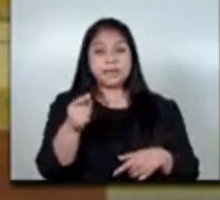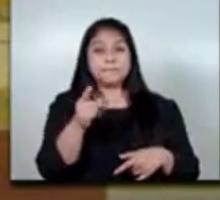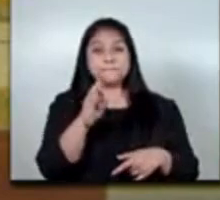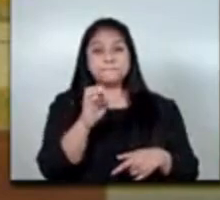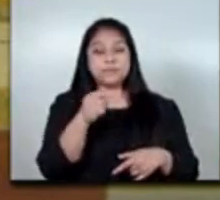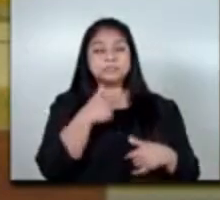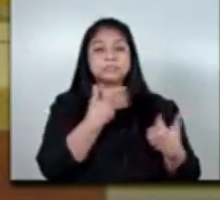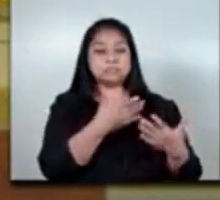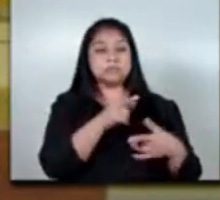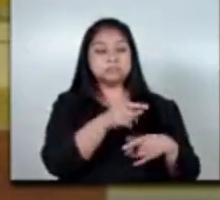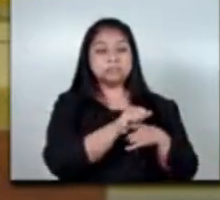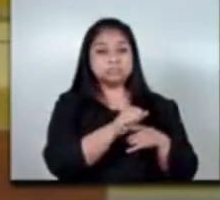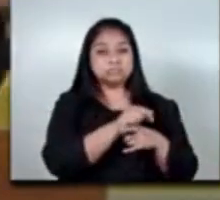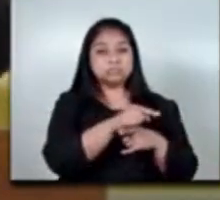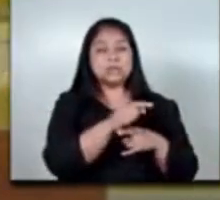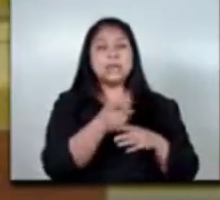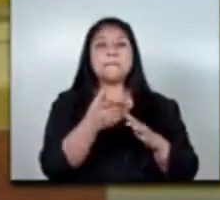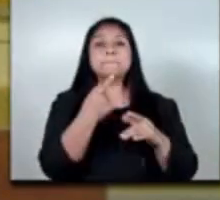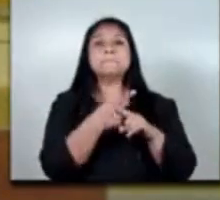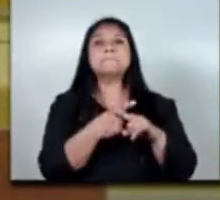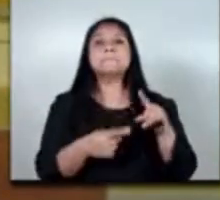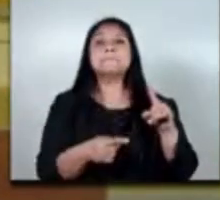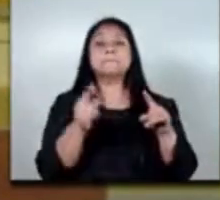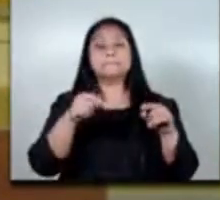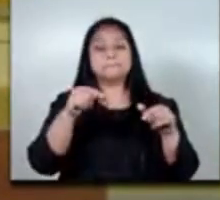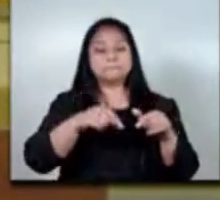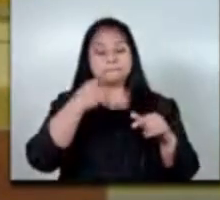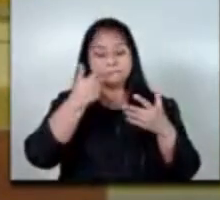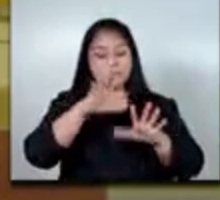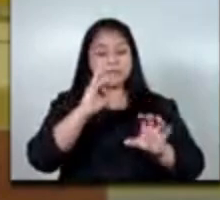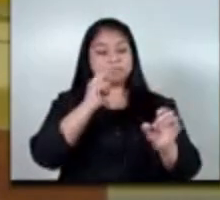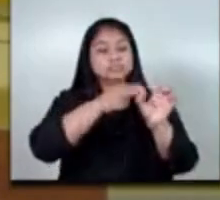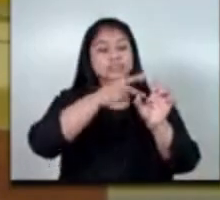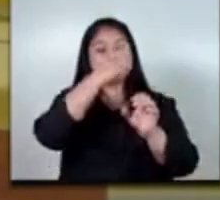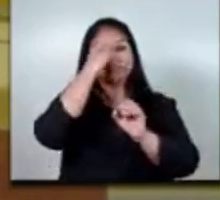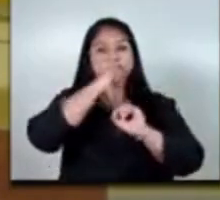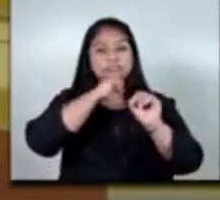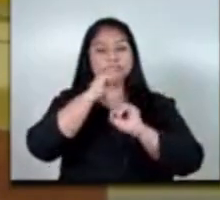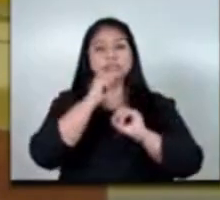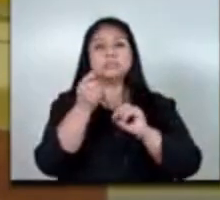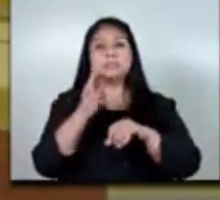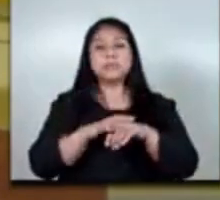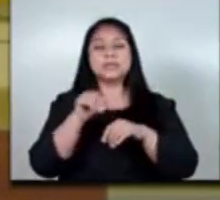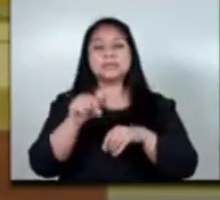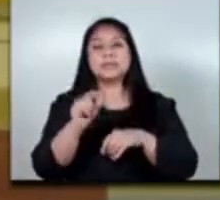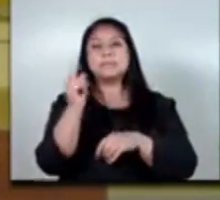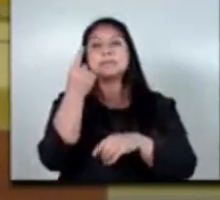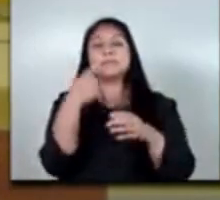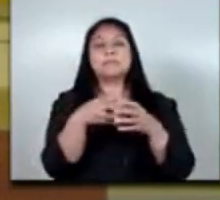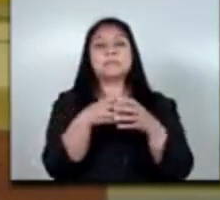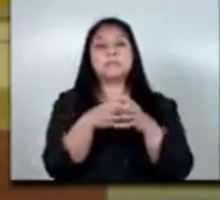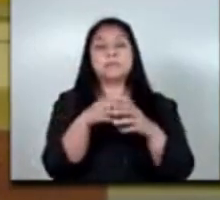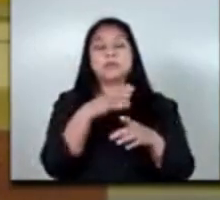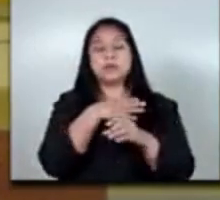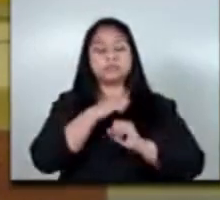fueron preparados más de la mitad tienen el día de hoy trabajo más de la mitad de ese primer grupo tiene trabajo